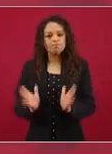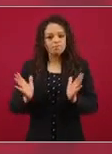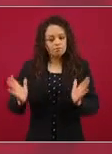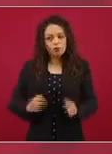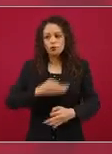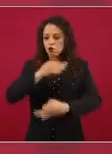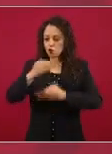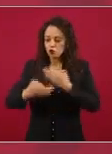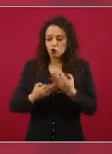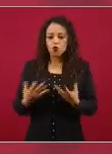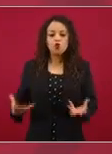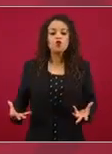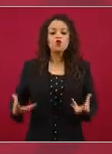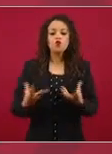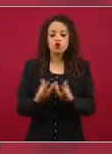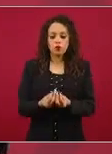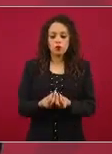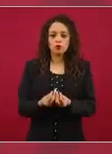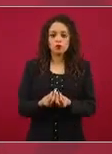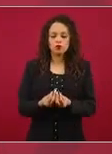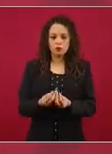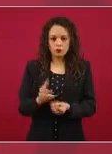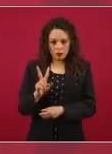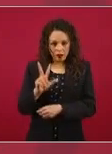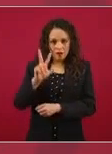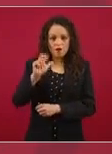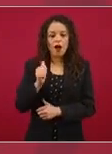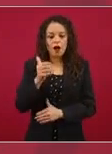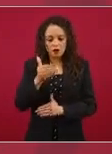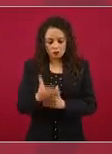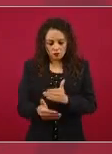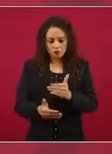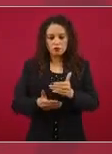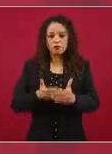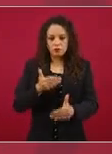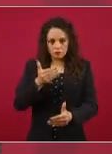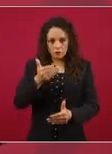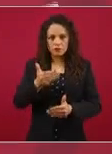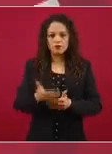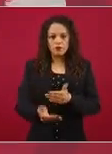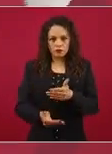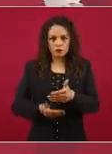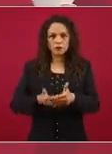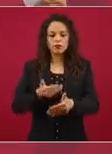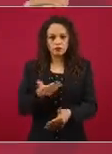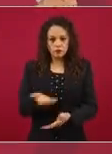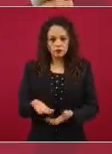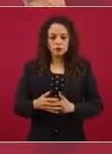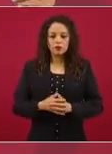va caminando. Yo espero que